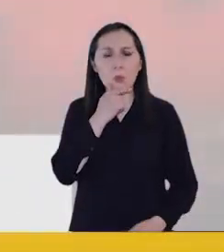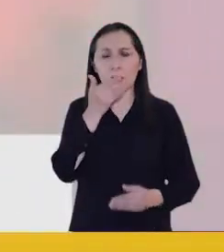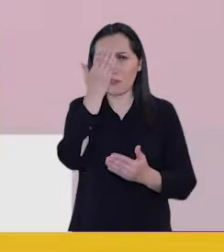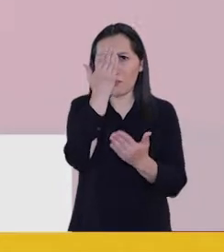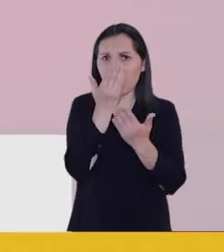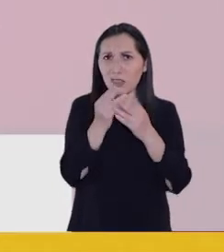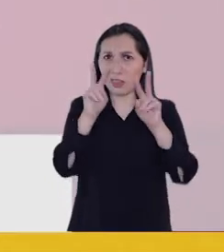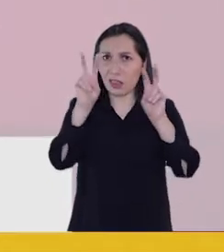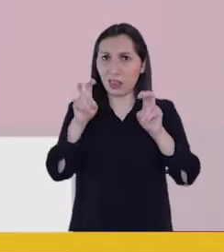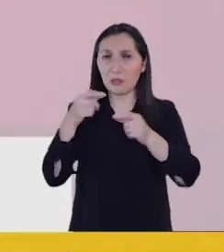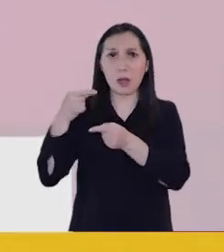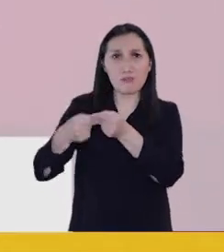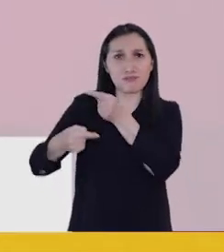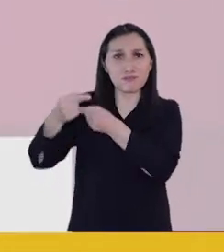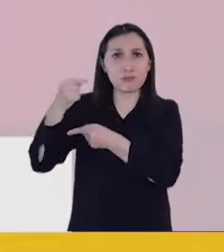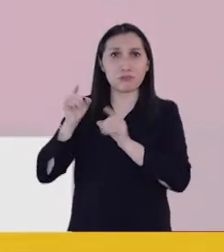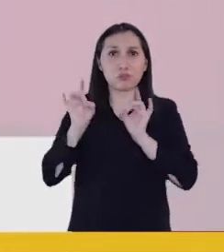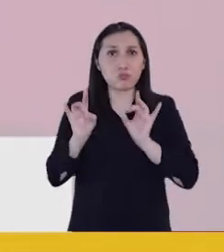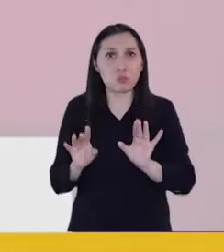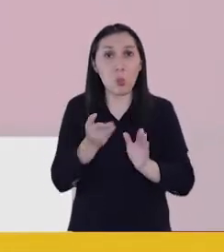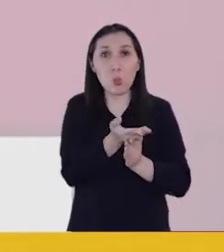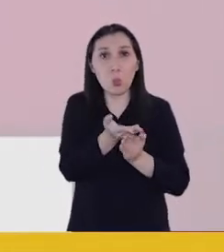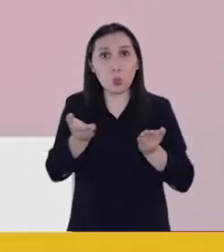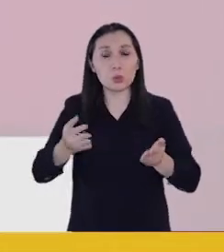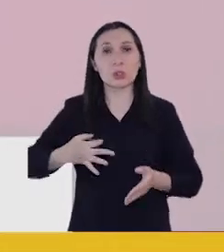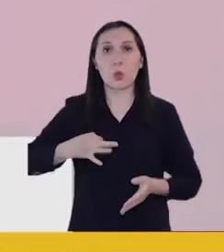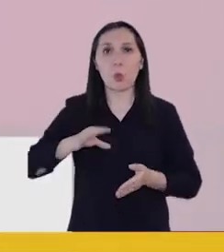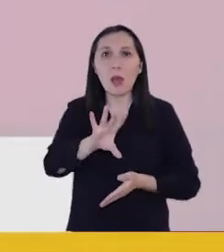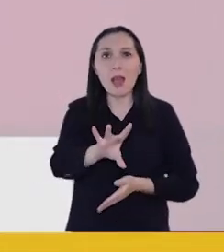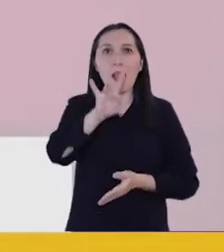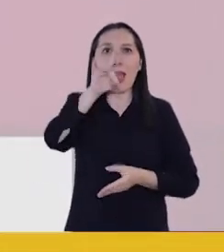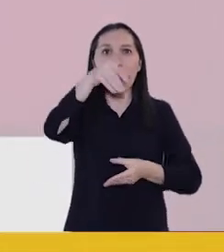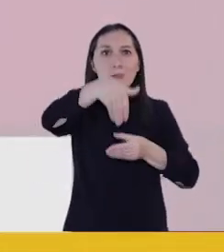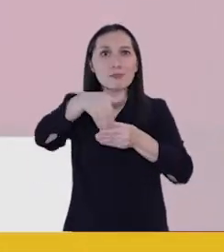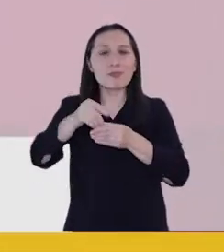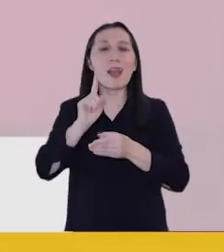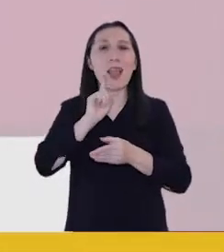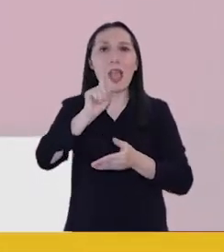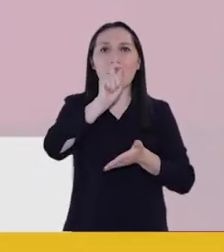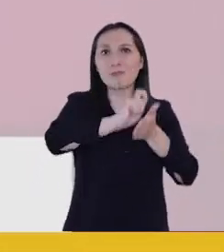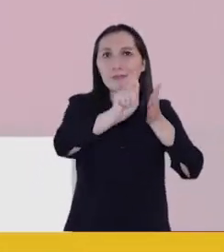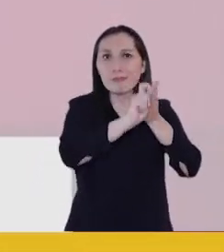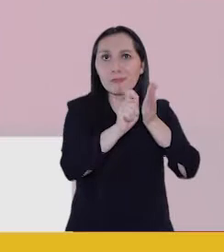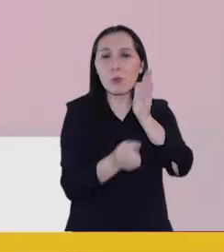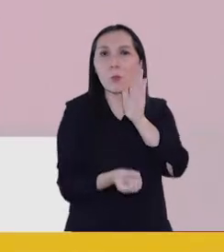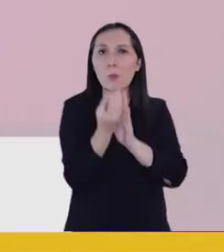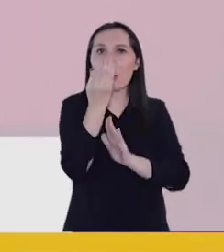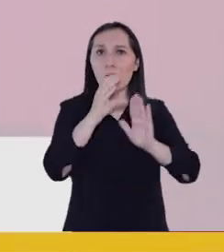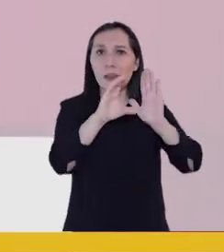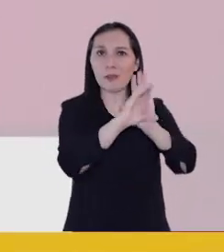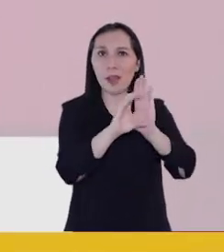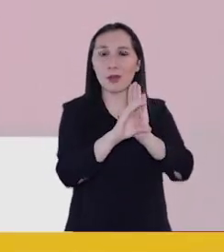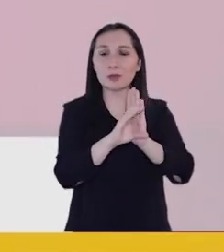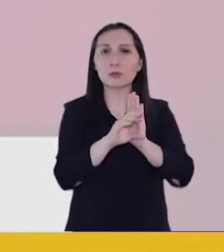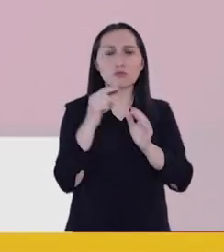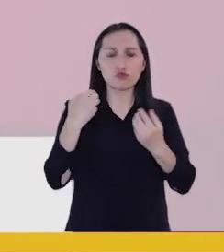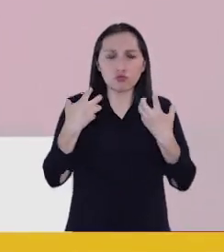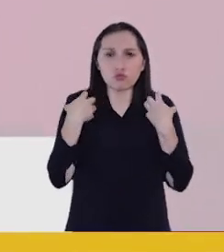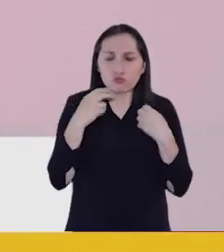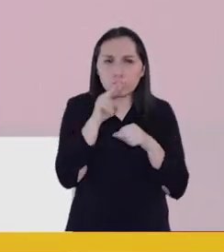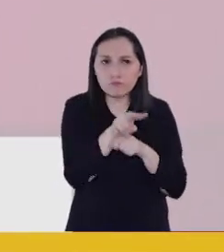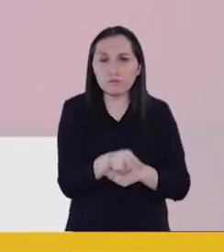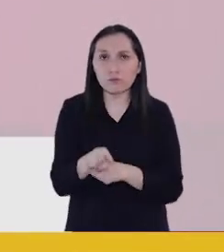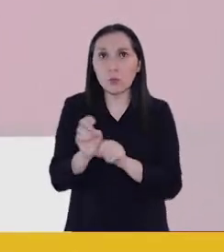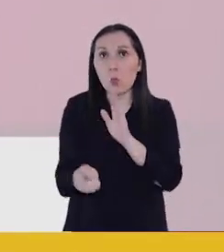Sin duda, estamos frente a un proceso histórico. En donde ustedes, los ciudadanos, elegirán a quienes redactaremos nuestra nueva constitución.